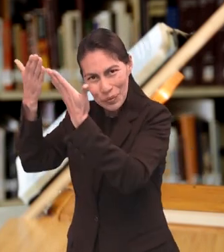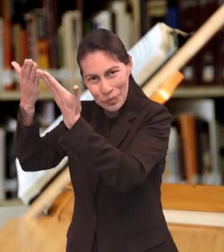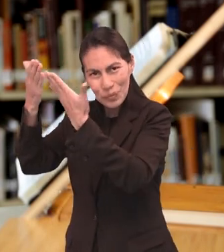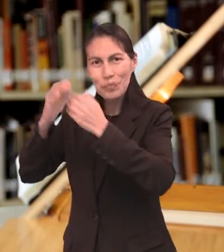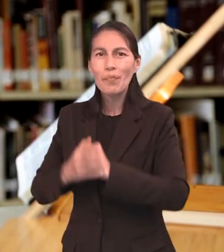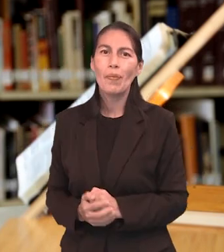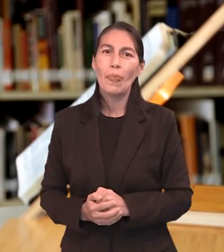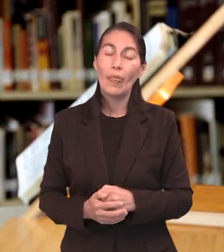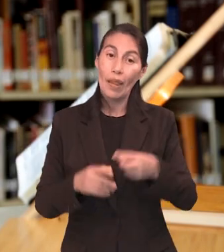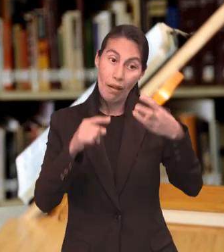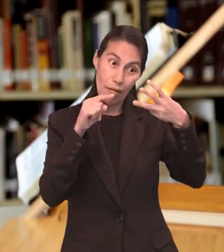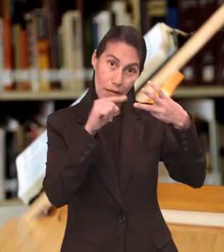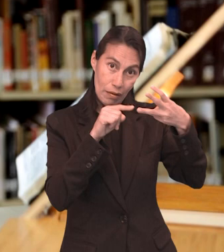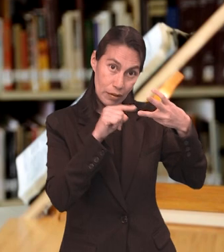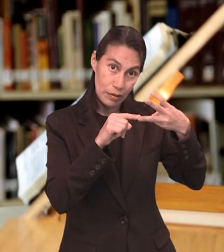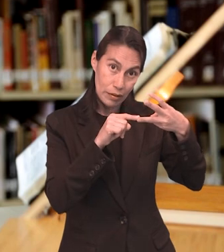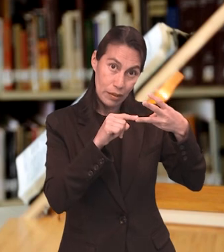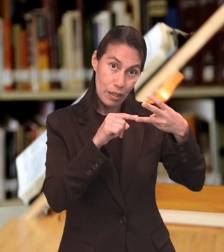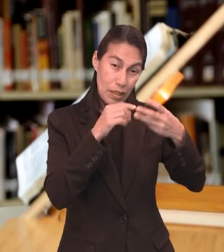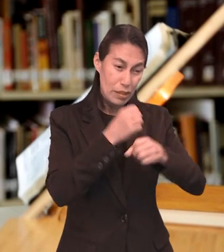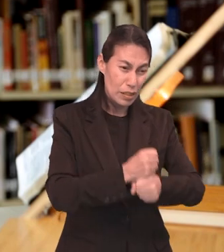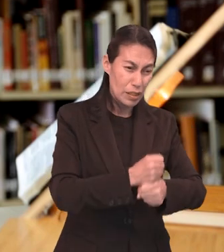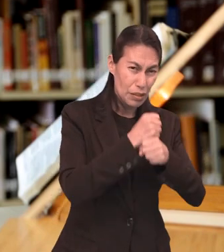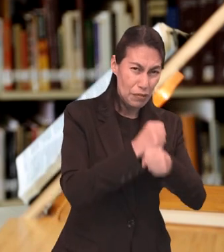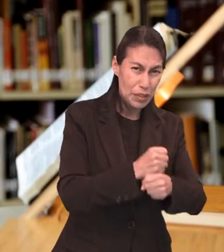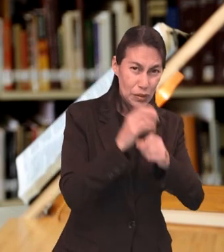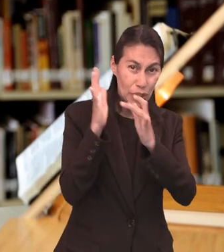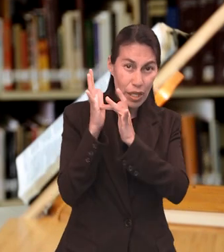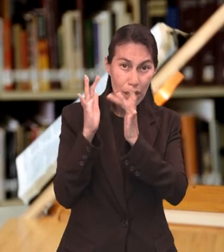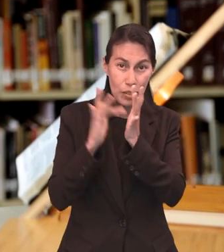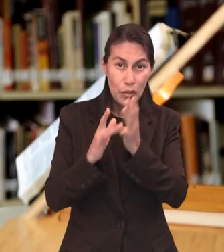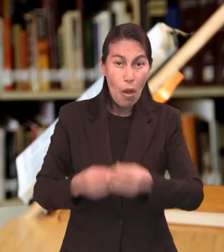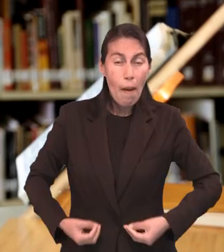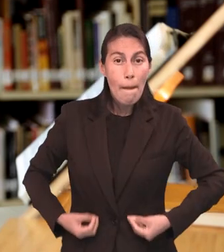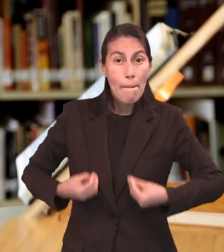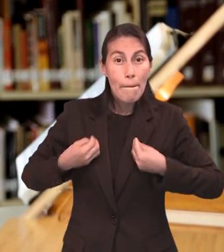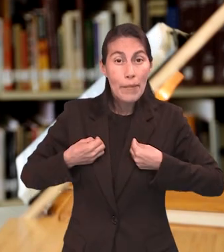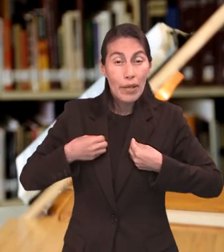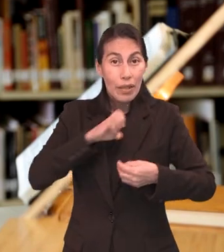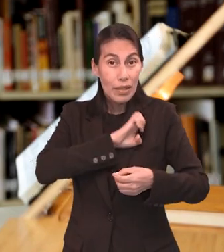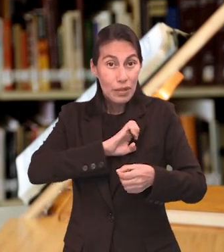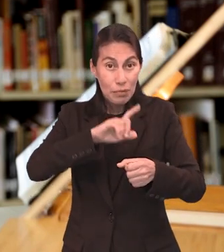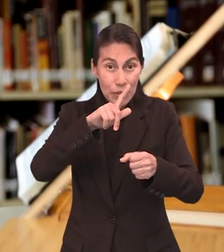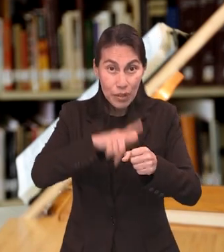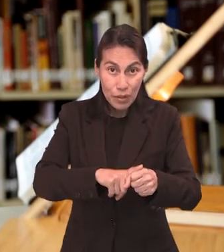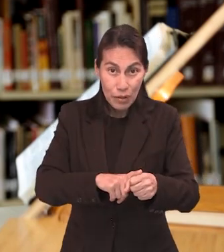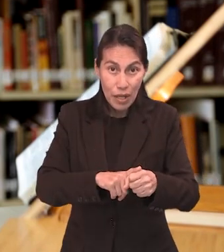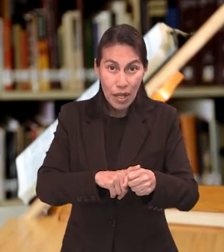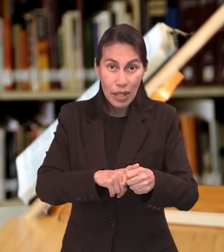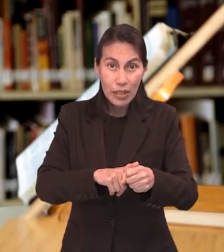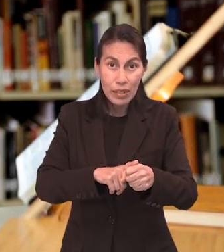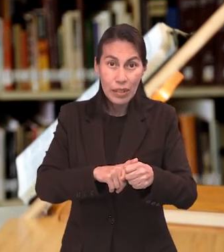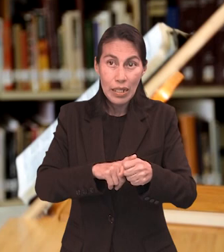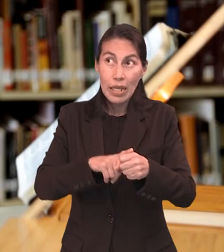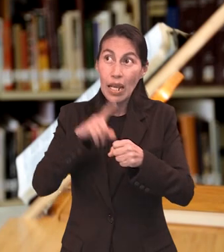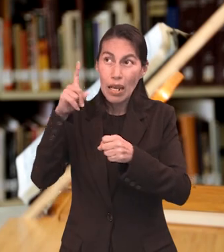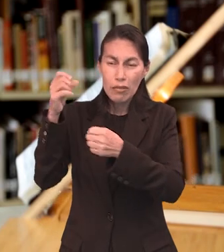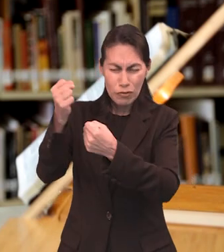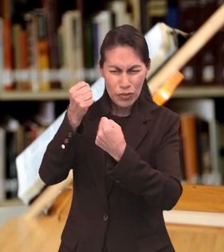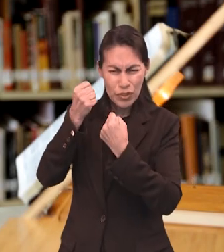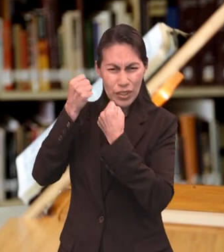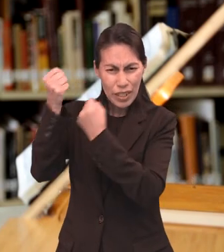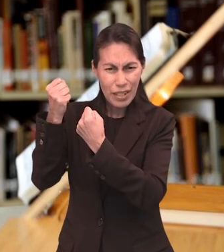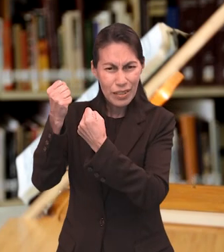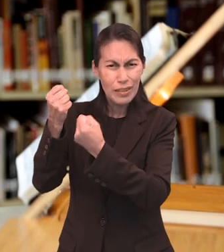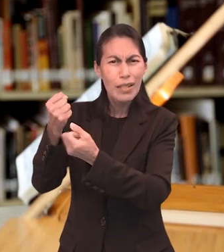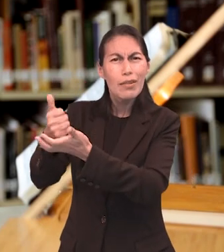sacerdocio. Y número tres, el sacrificio de Jesús también sustenta nuestra vida espiritual. Ofrece un ejemplo para